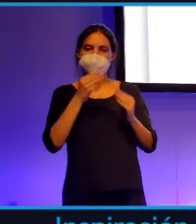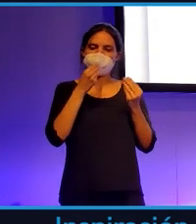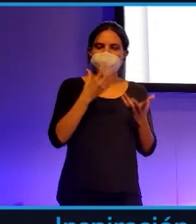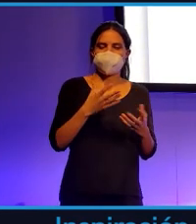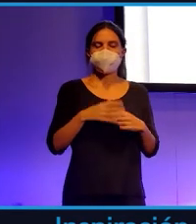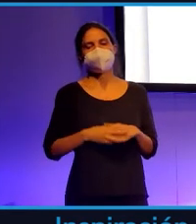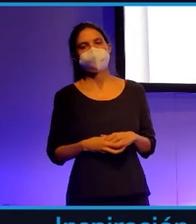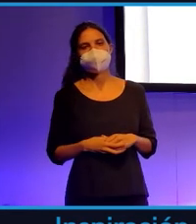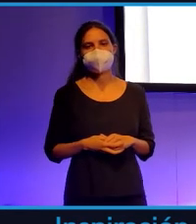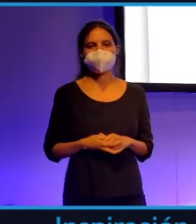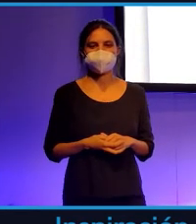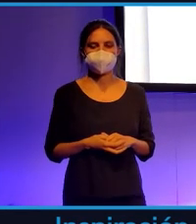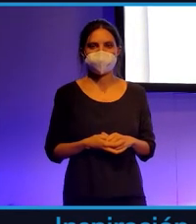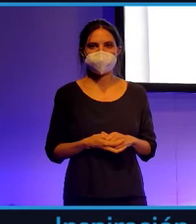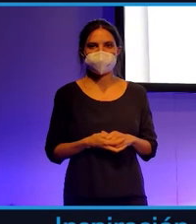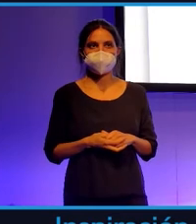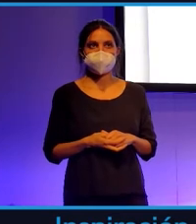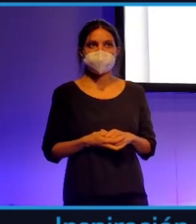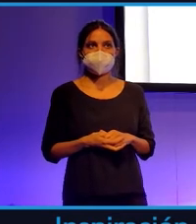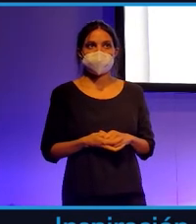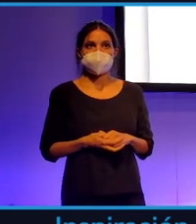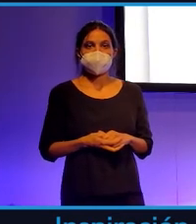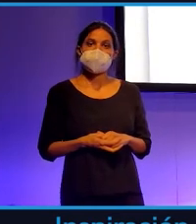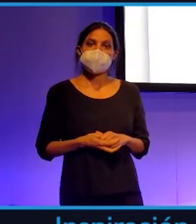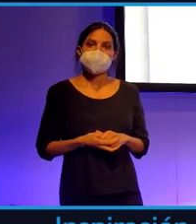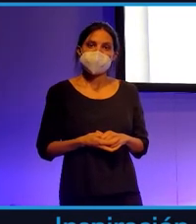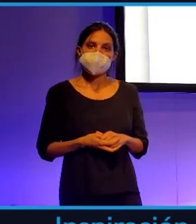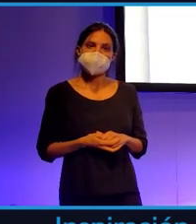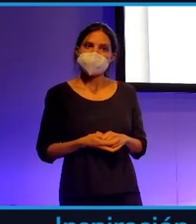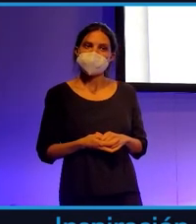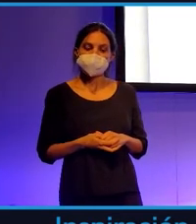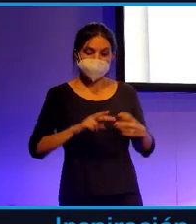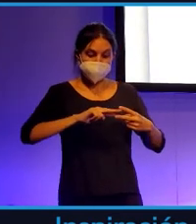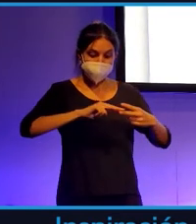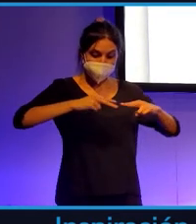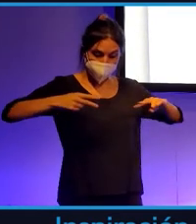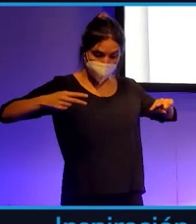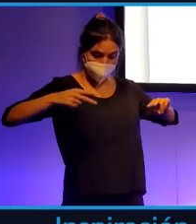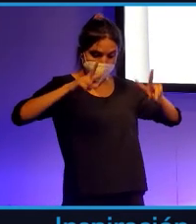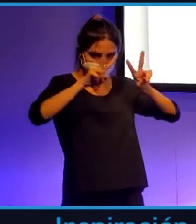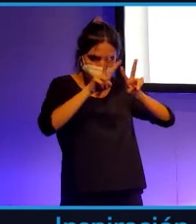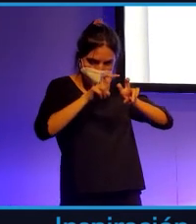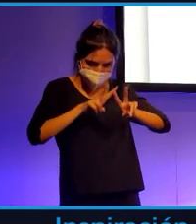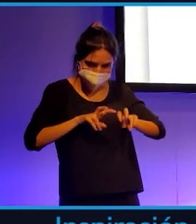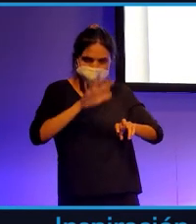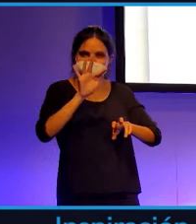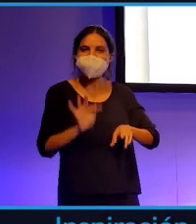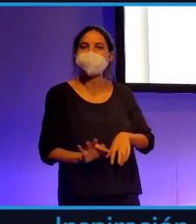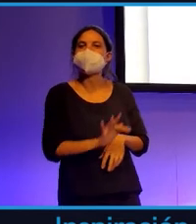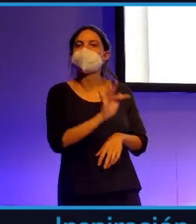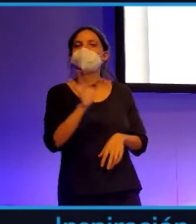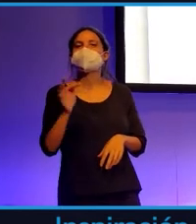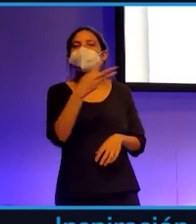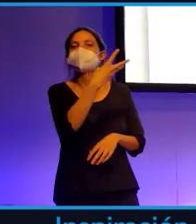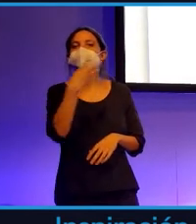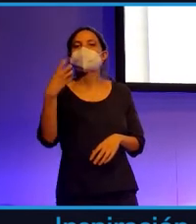Bueno, el análisis de nuestro genoma humano ocupa 300 gigabytes.